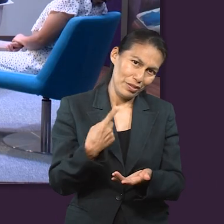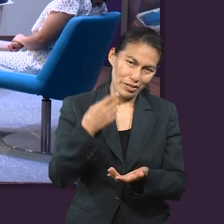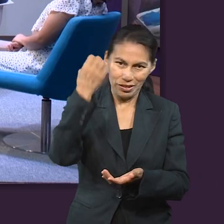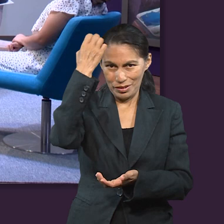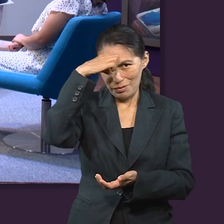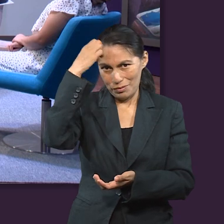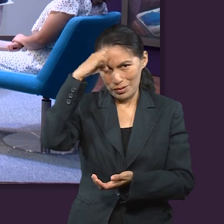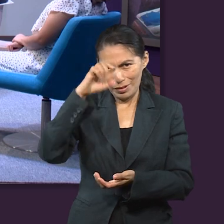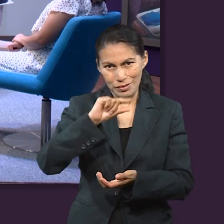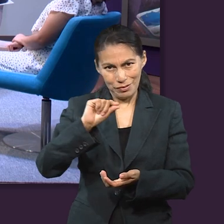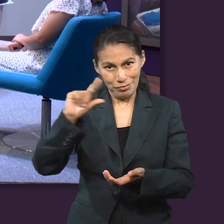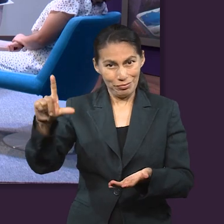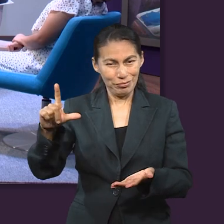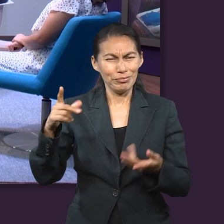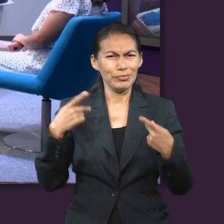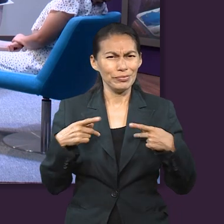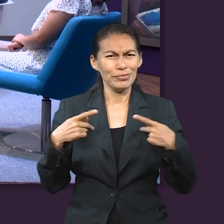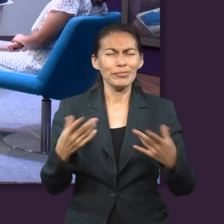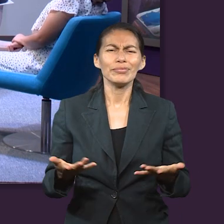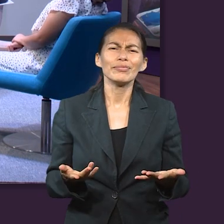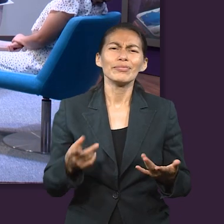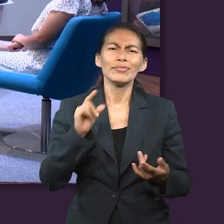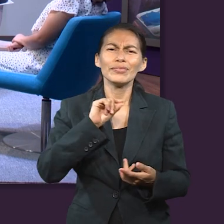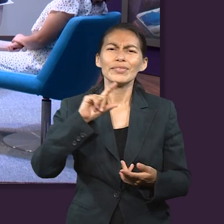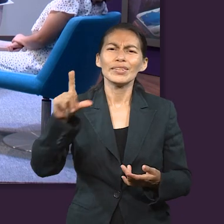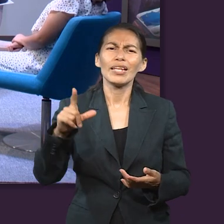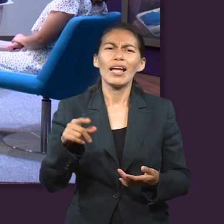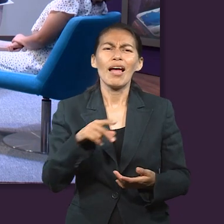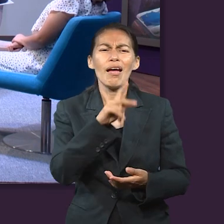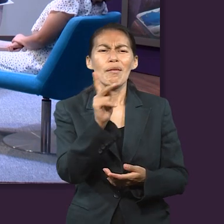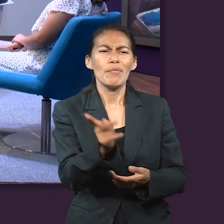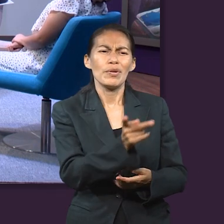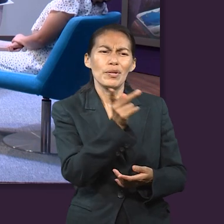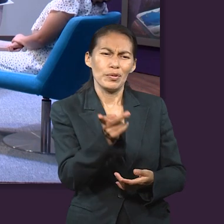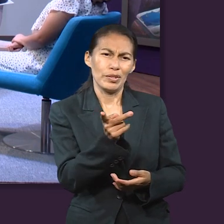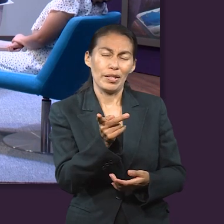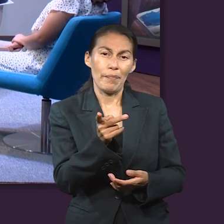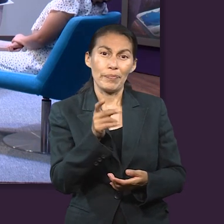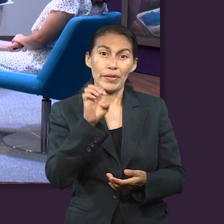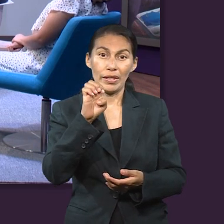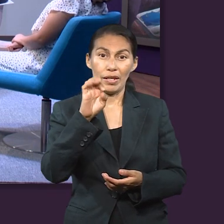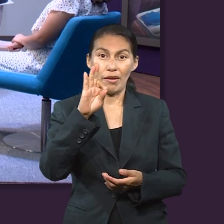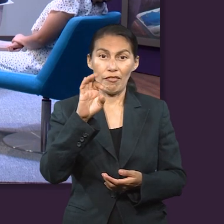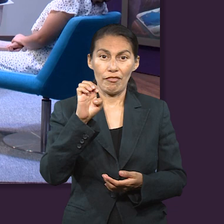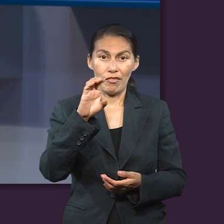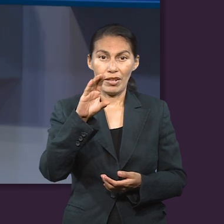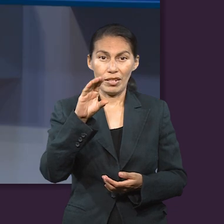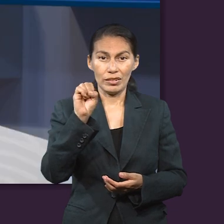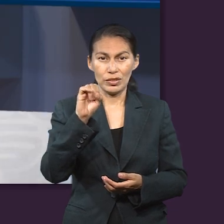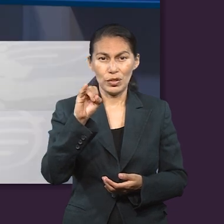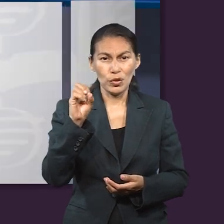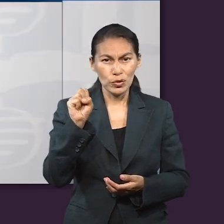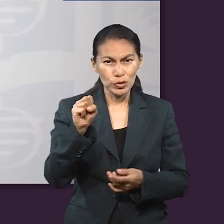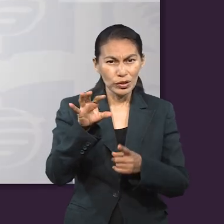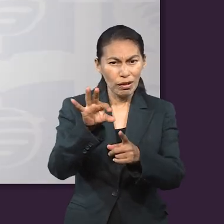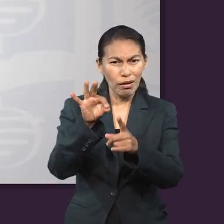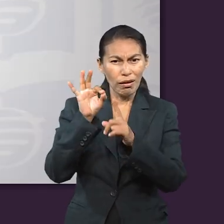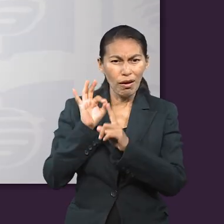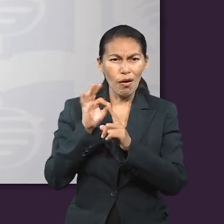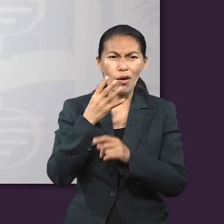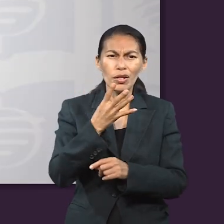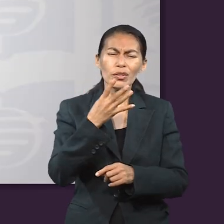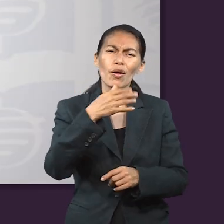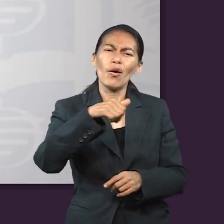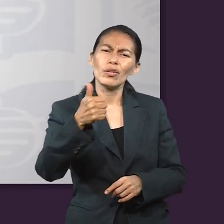pausa porque vamos a escuchar a un experto en el tema y le vamos a hacer una pregunta. La pregunta es,